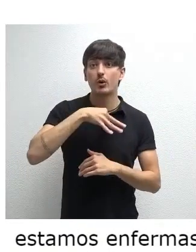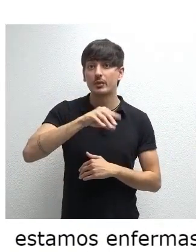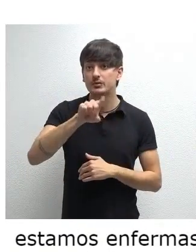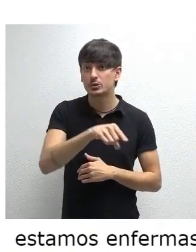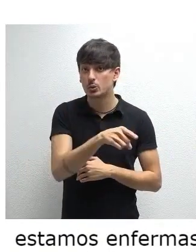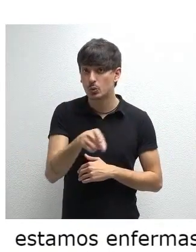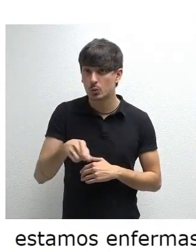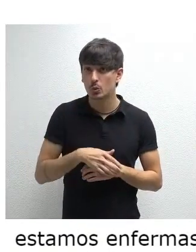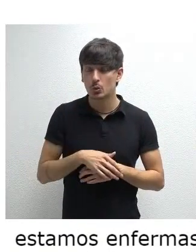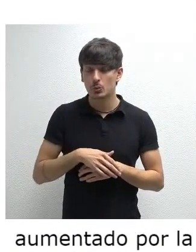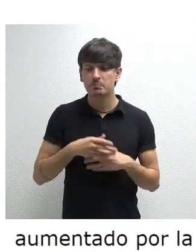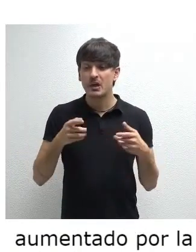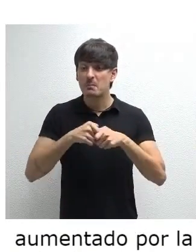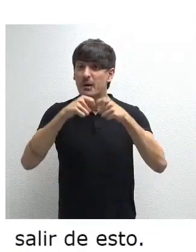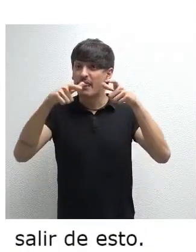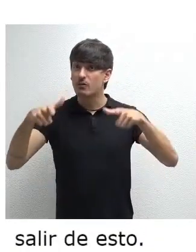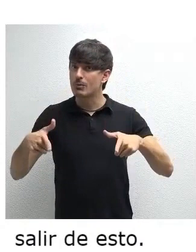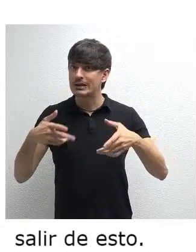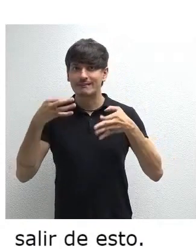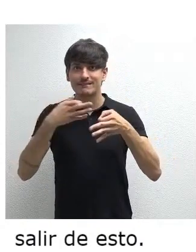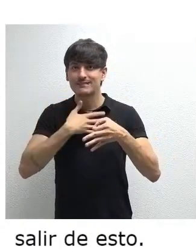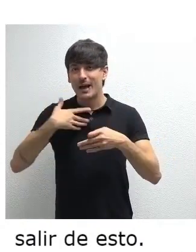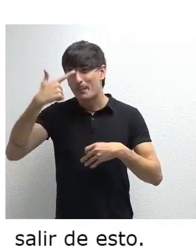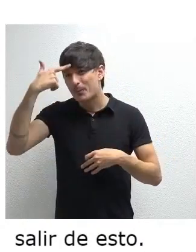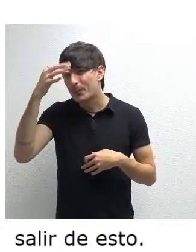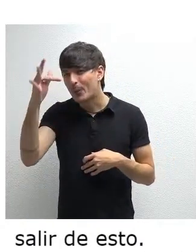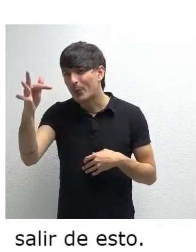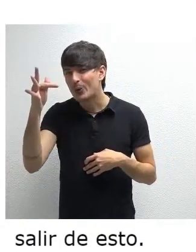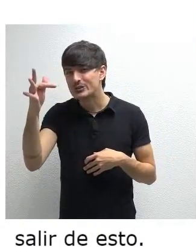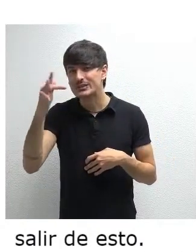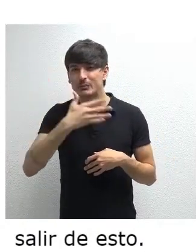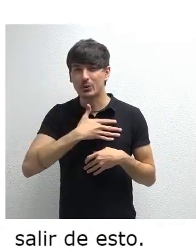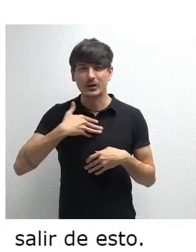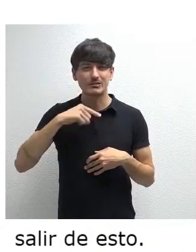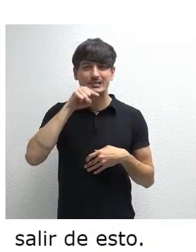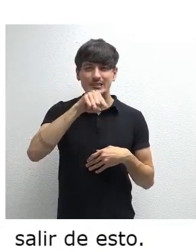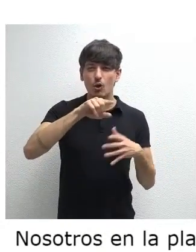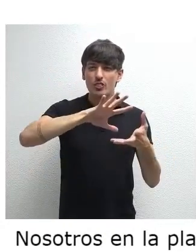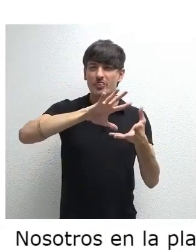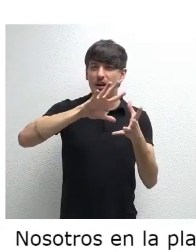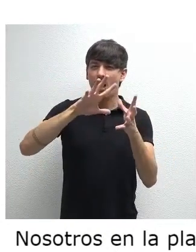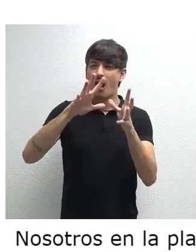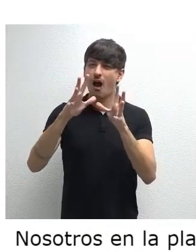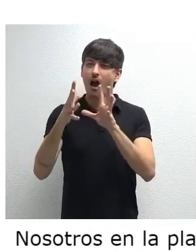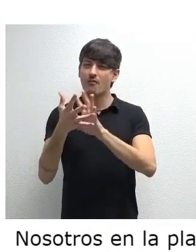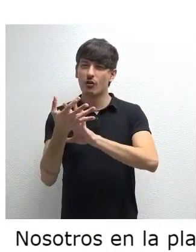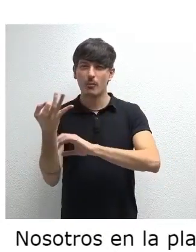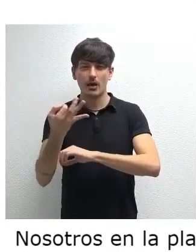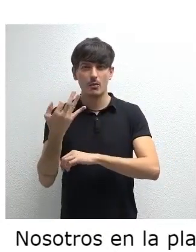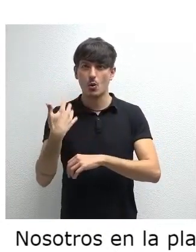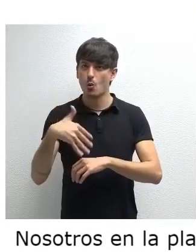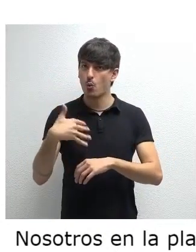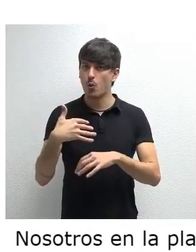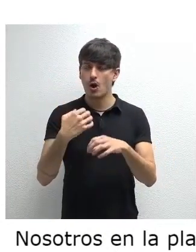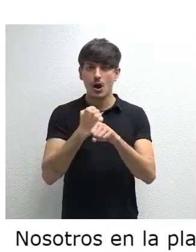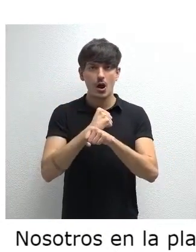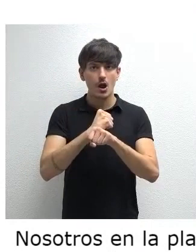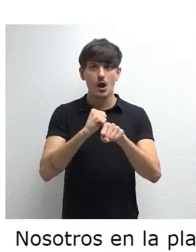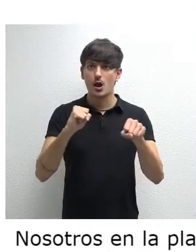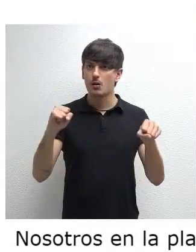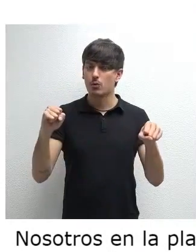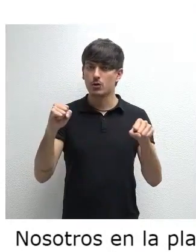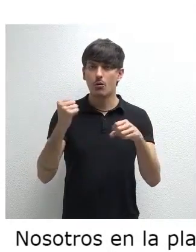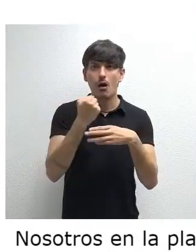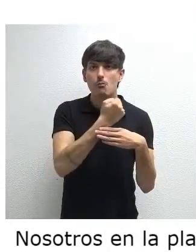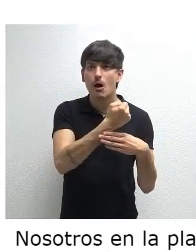Nosotros desde la plataforma siempre queremos ser positivos en el sentido de esto hay que transformarlo, es imposible sostener un poco a las personas y al